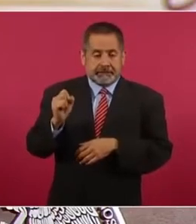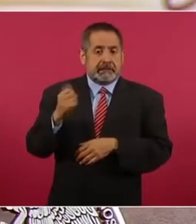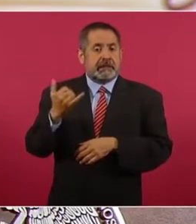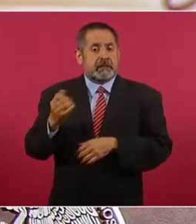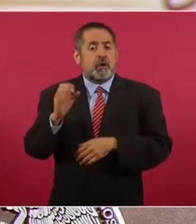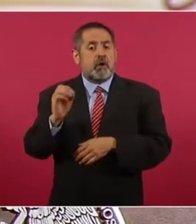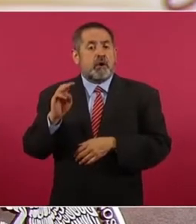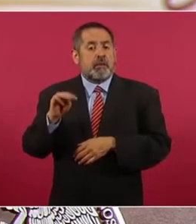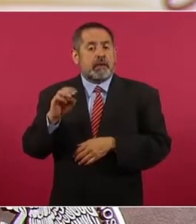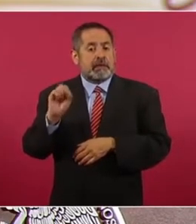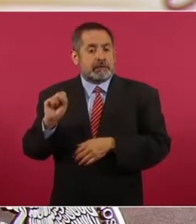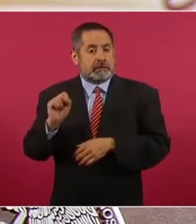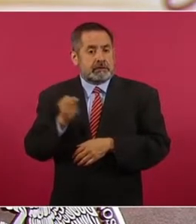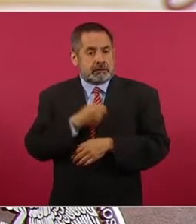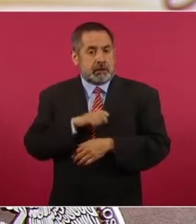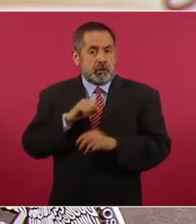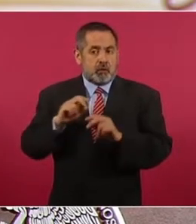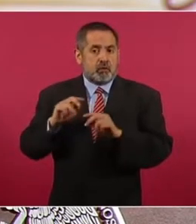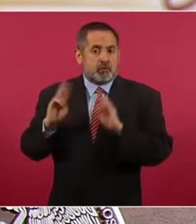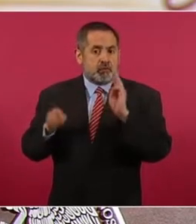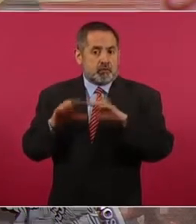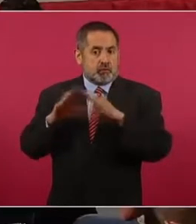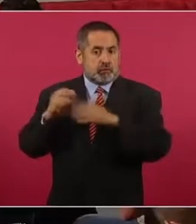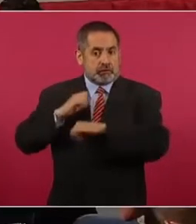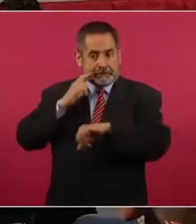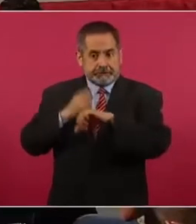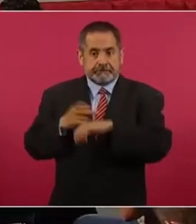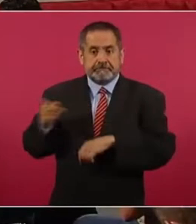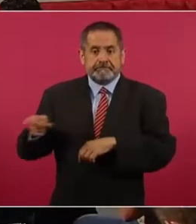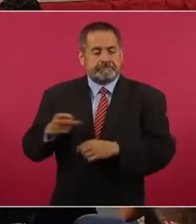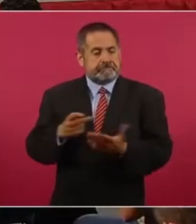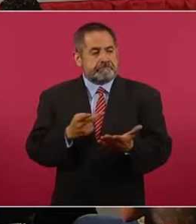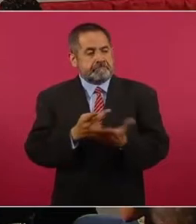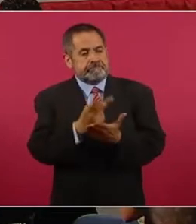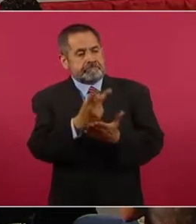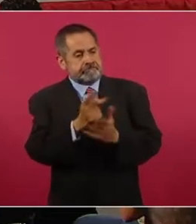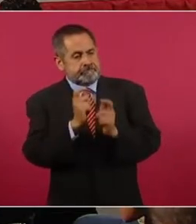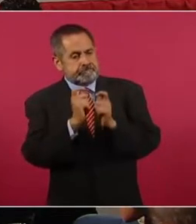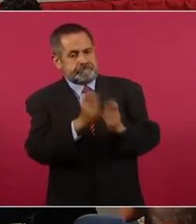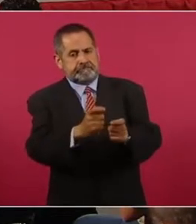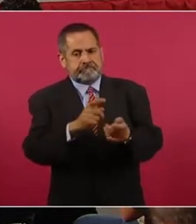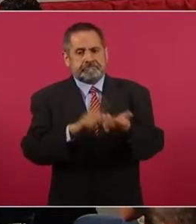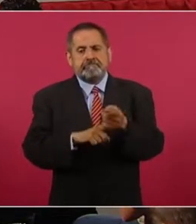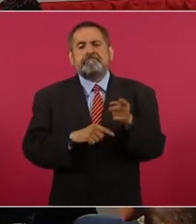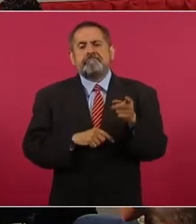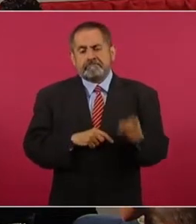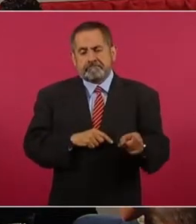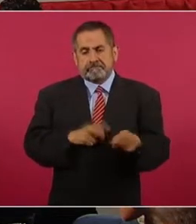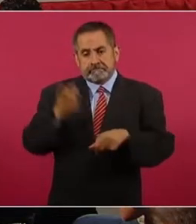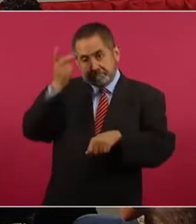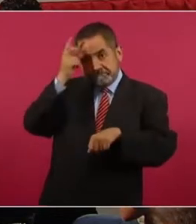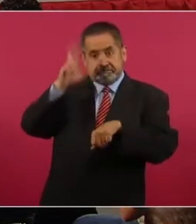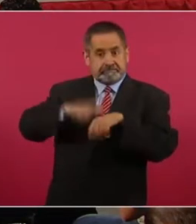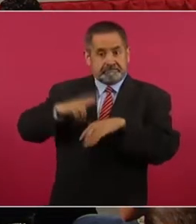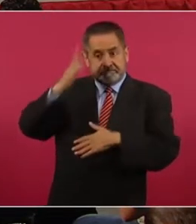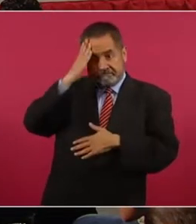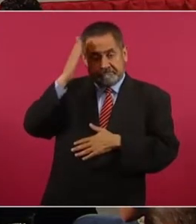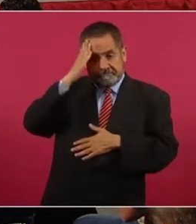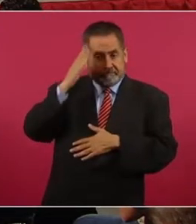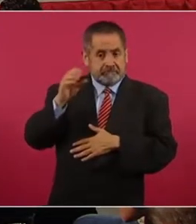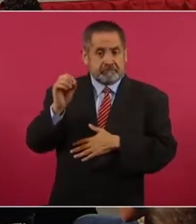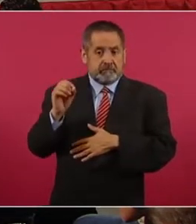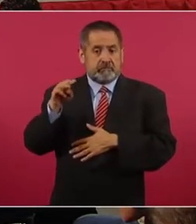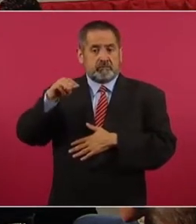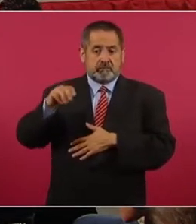Mundial de la Salud, tendrá bien entregar el premio que emite el director general de la